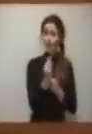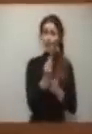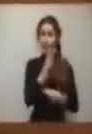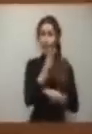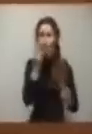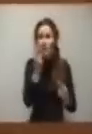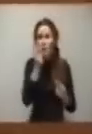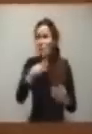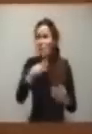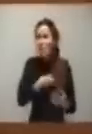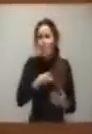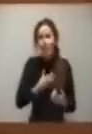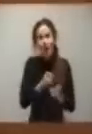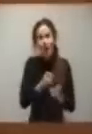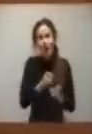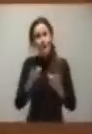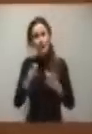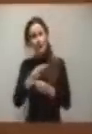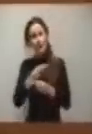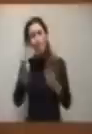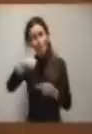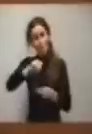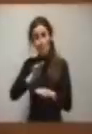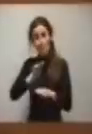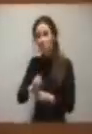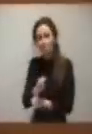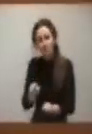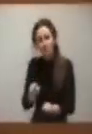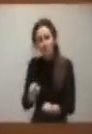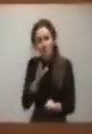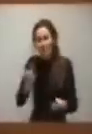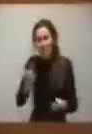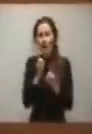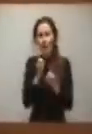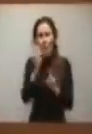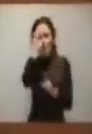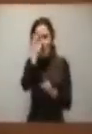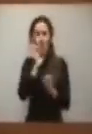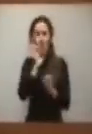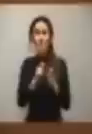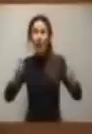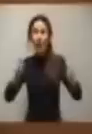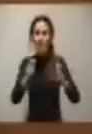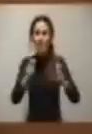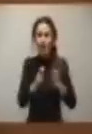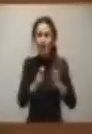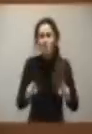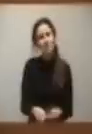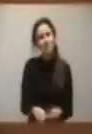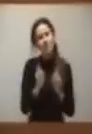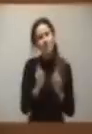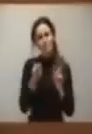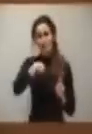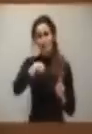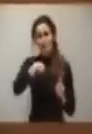el sector público que tengamos. Más allá de la posición que tengamos cada uno sobre si ha crecido mucho o ha crecido poco, que ya digo que para nosotros